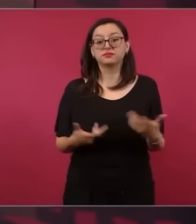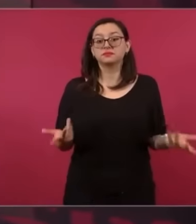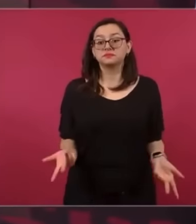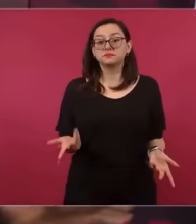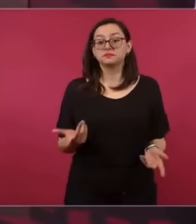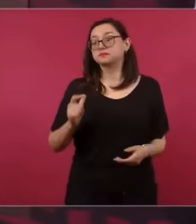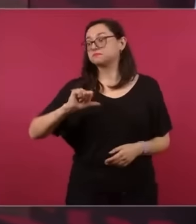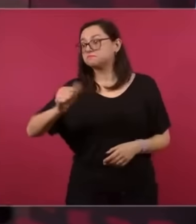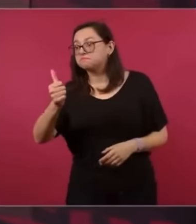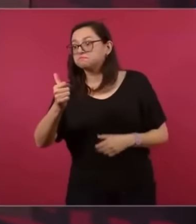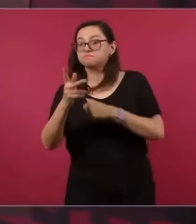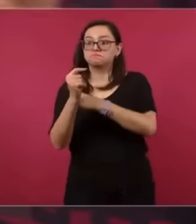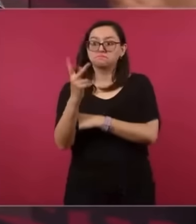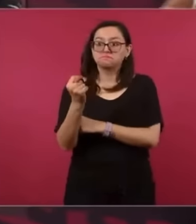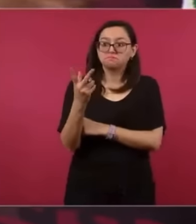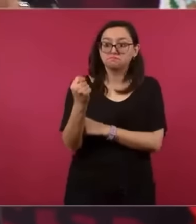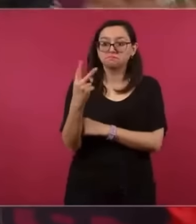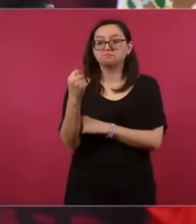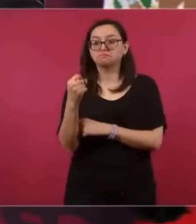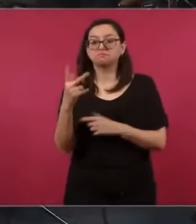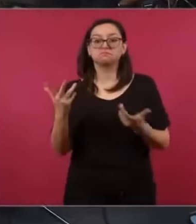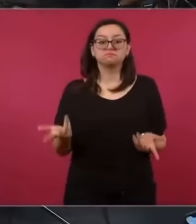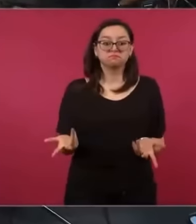mesas ponen a uno